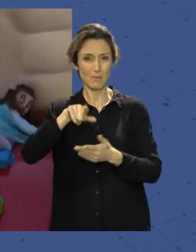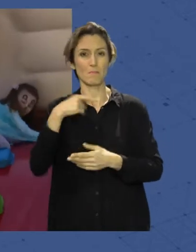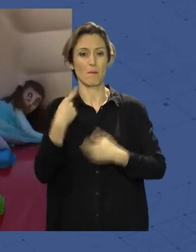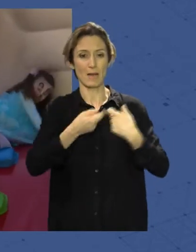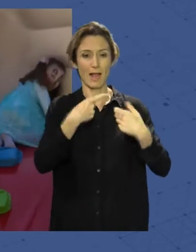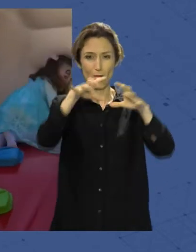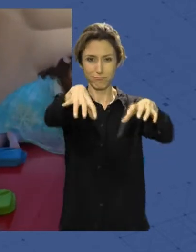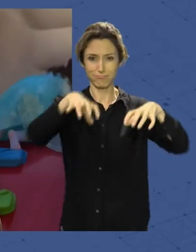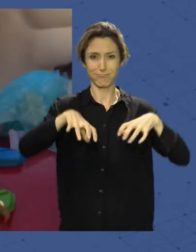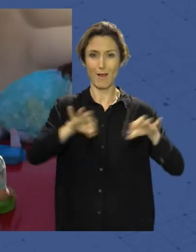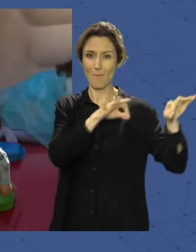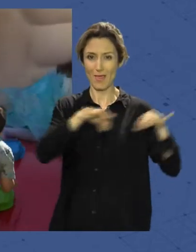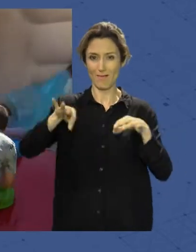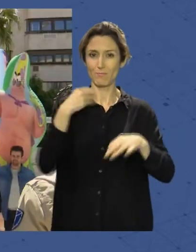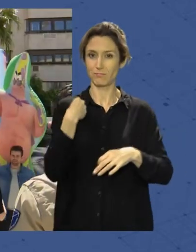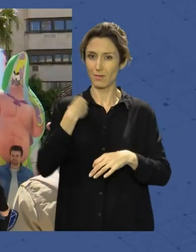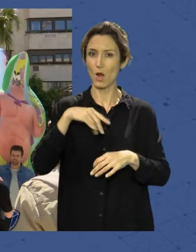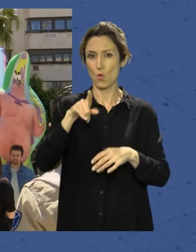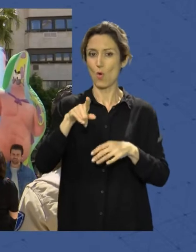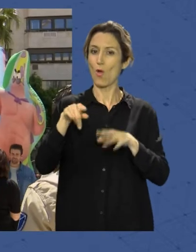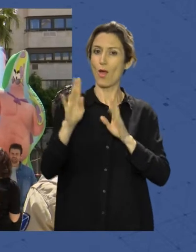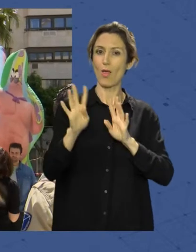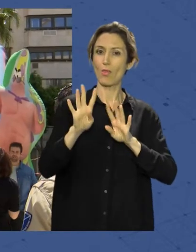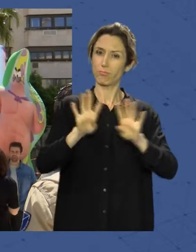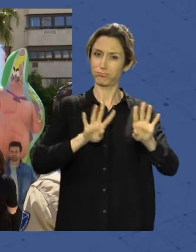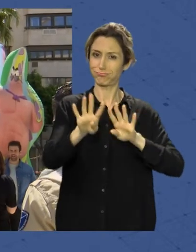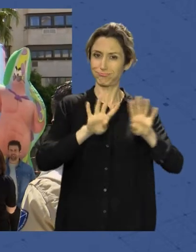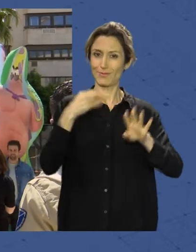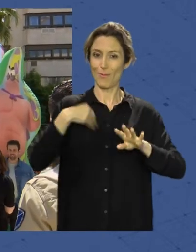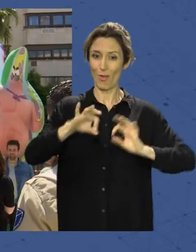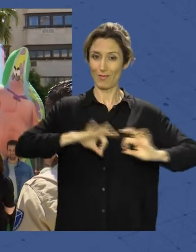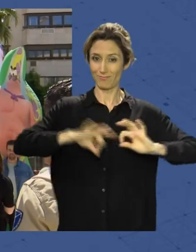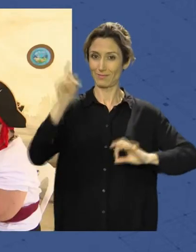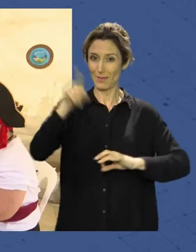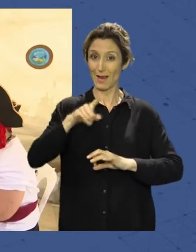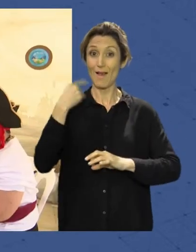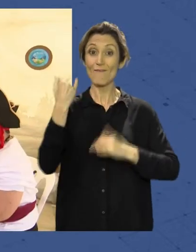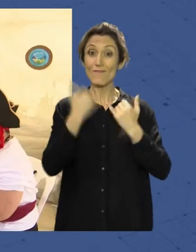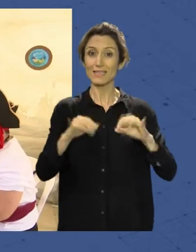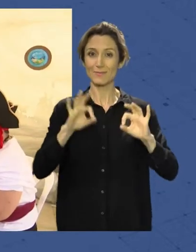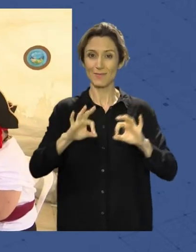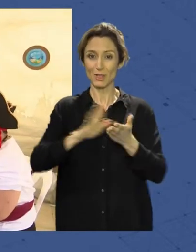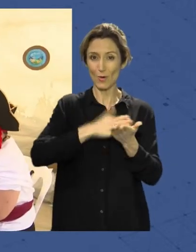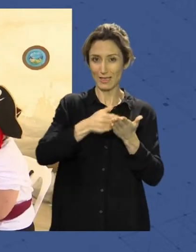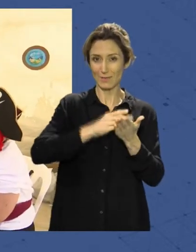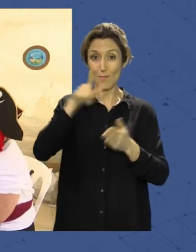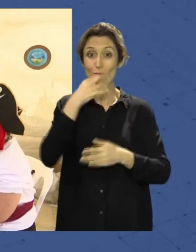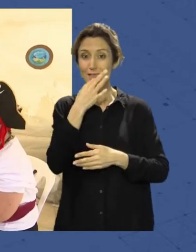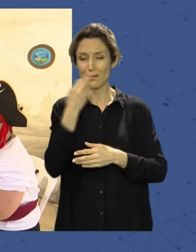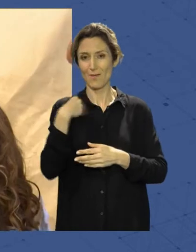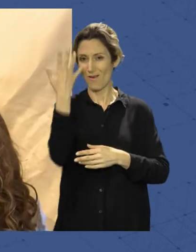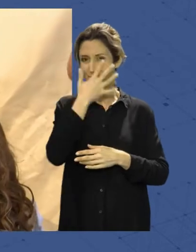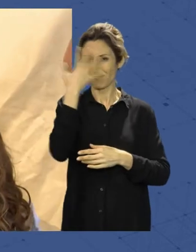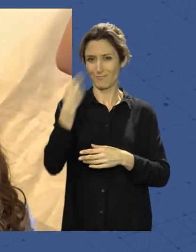gran domingo que contó con el multitudinario desfile del carnaval, la fiesta de la sobrasada y por la tarde la gala de la Confederación de Teatro y Carnaval de Andalucía,